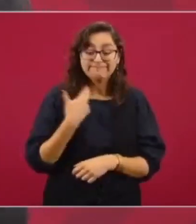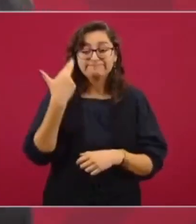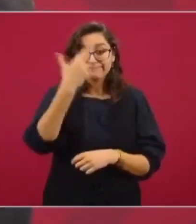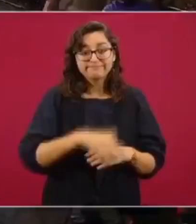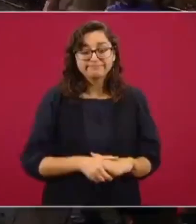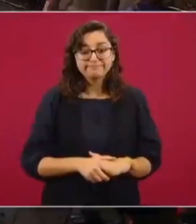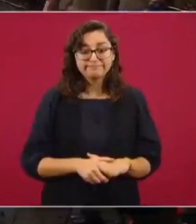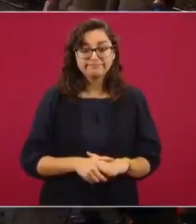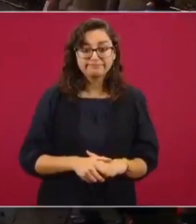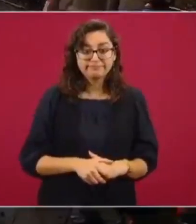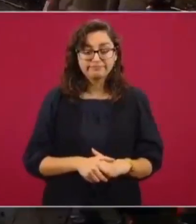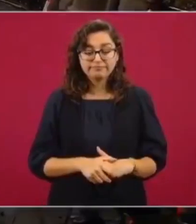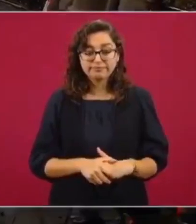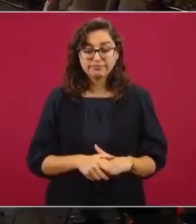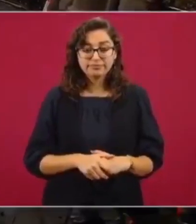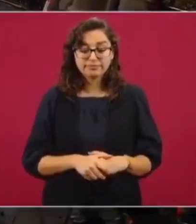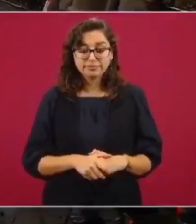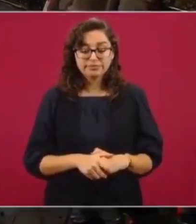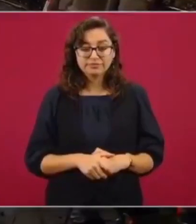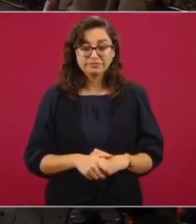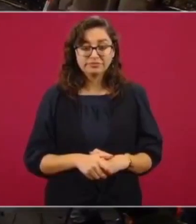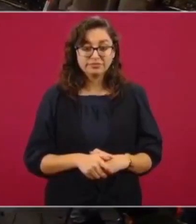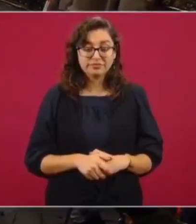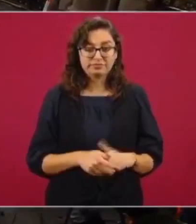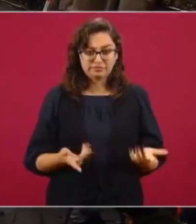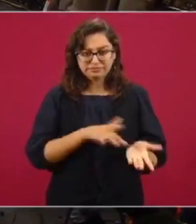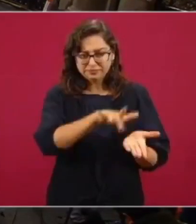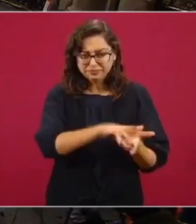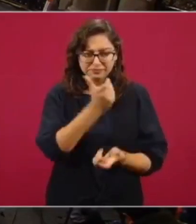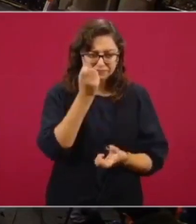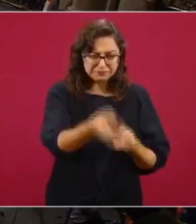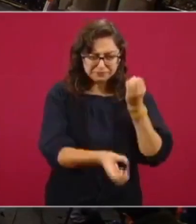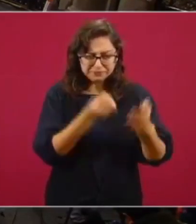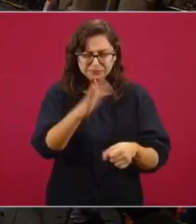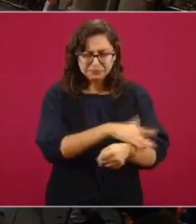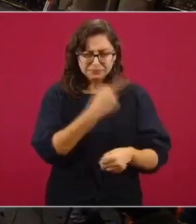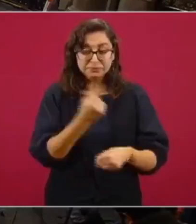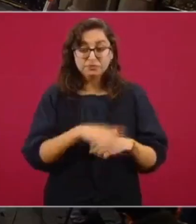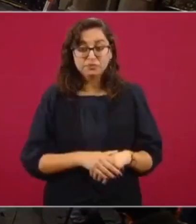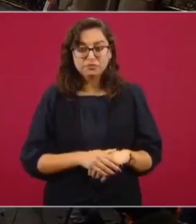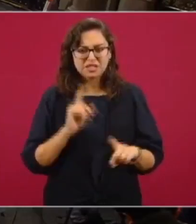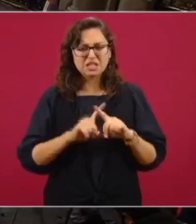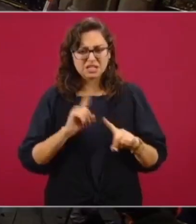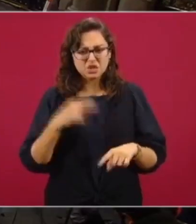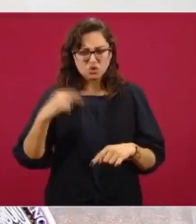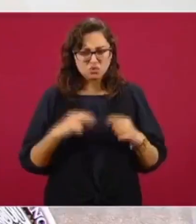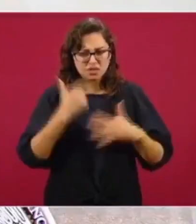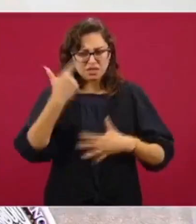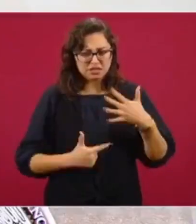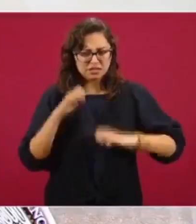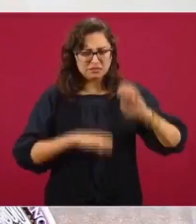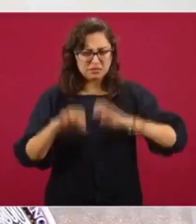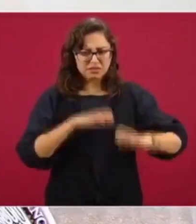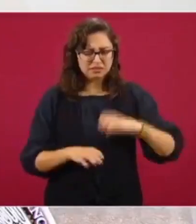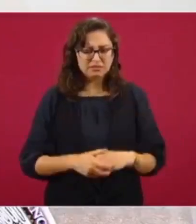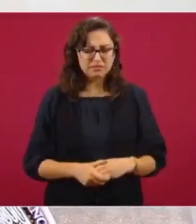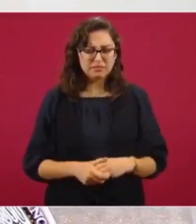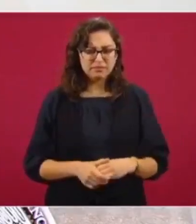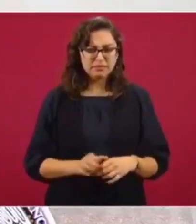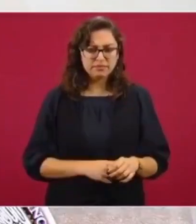a aclarar sobre lo que están aportando. Pero ¿no tienes la lista? ¿No hay la lista de las empresas? la de